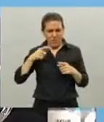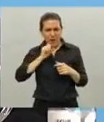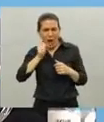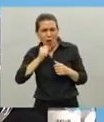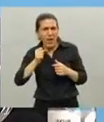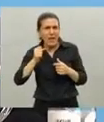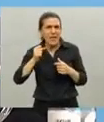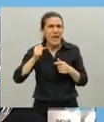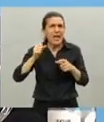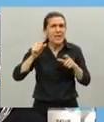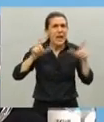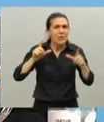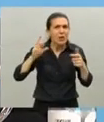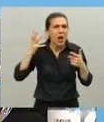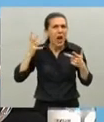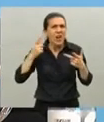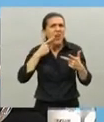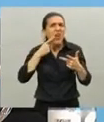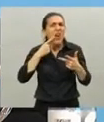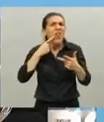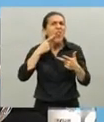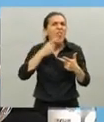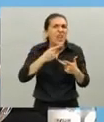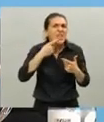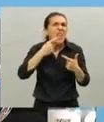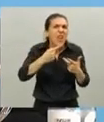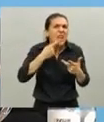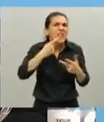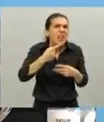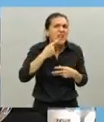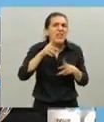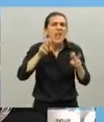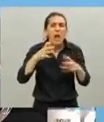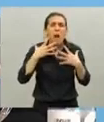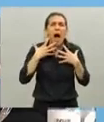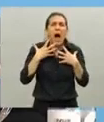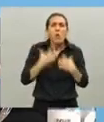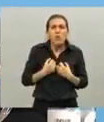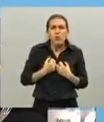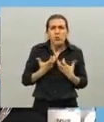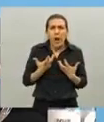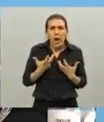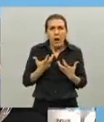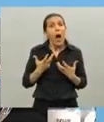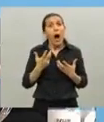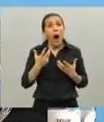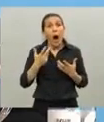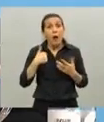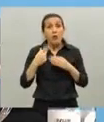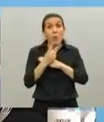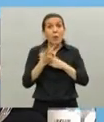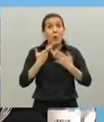periodistas de la angustia de la cuarentena es angustiante salvarse